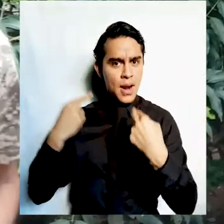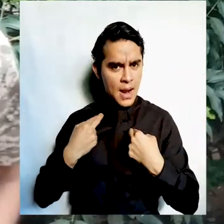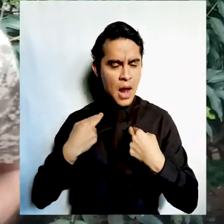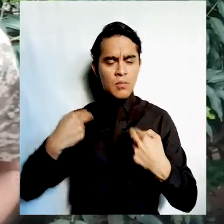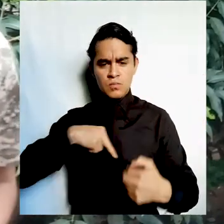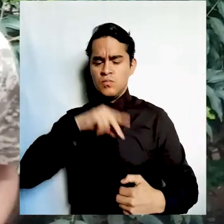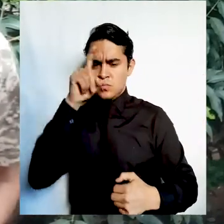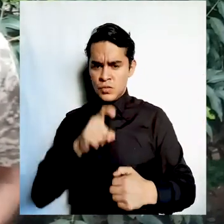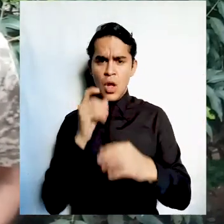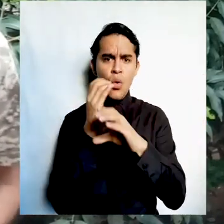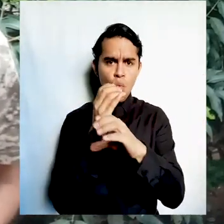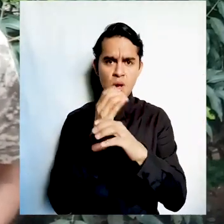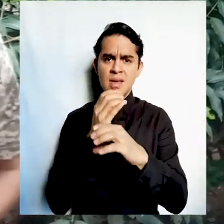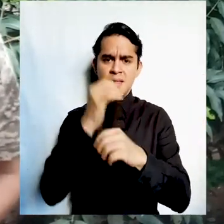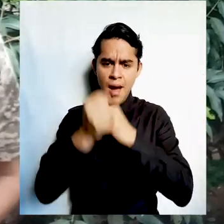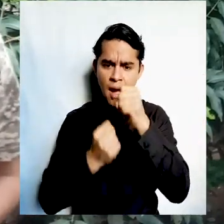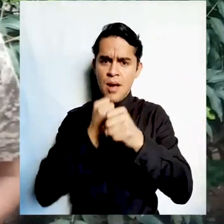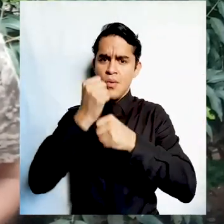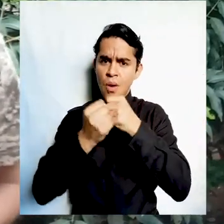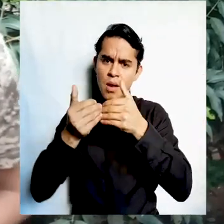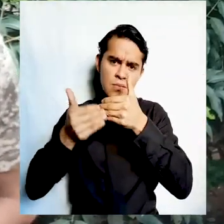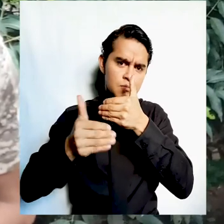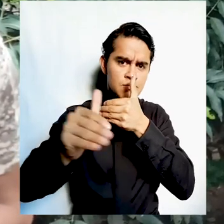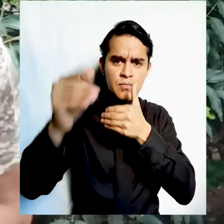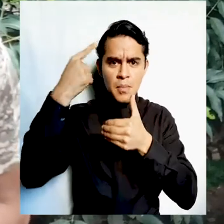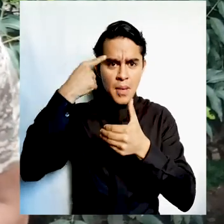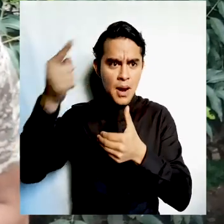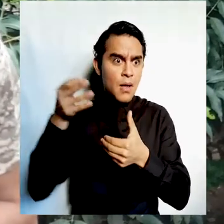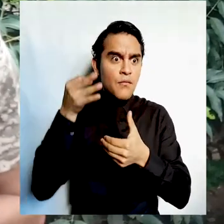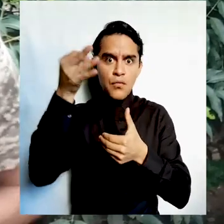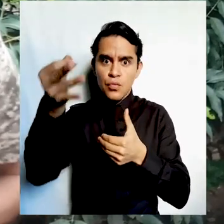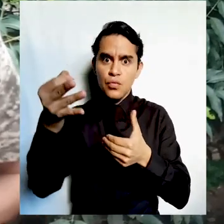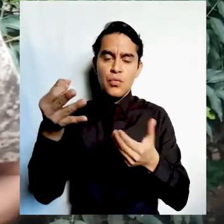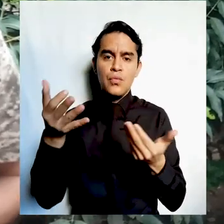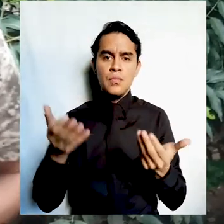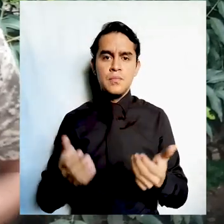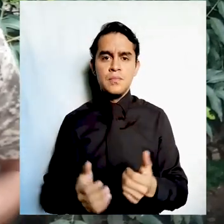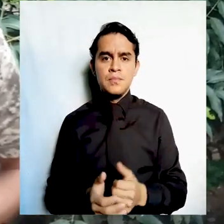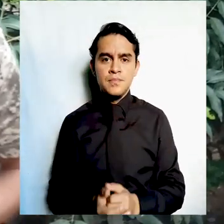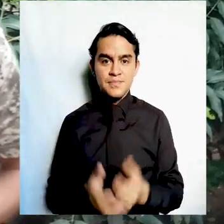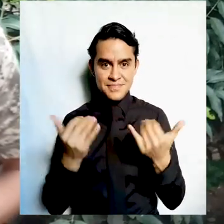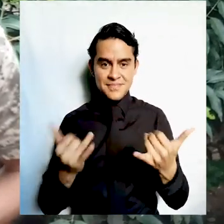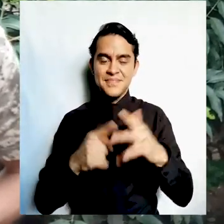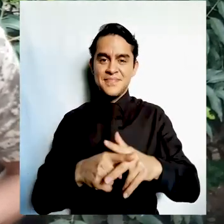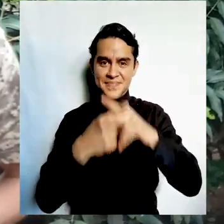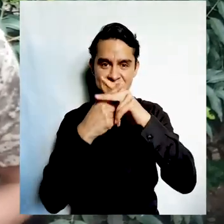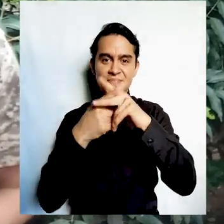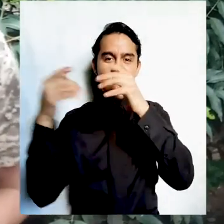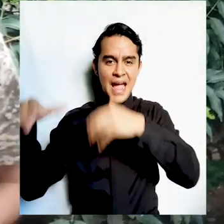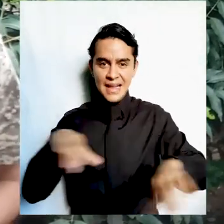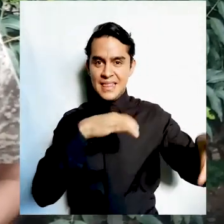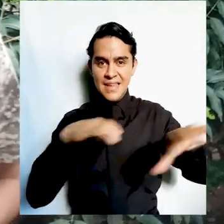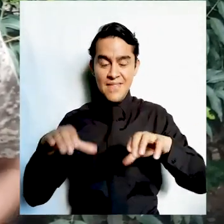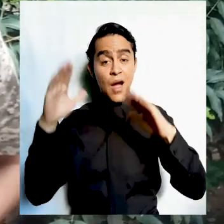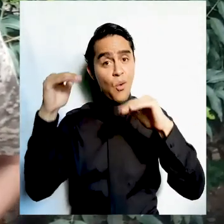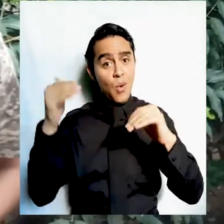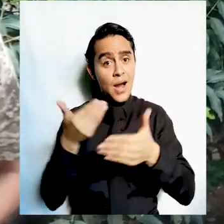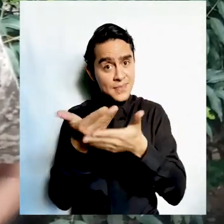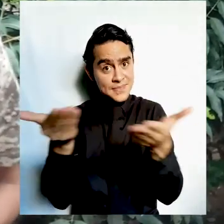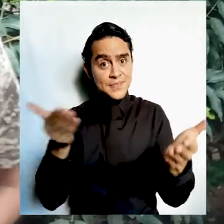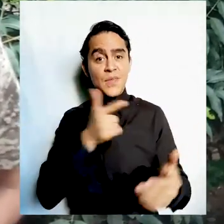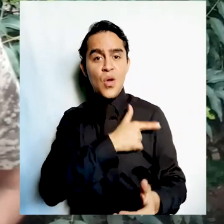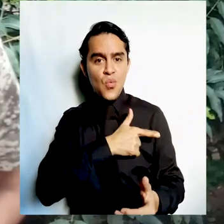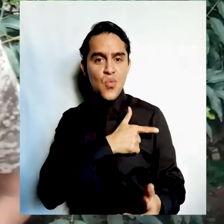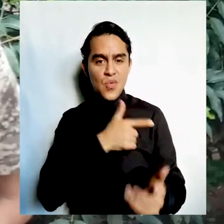para nuestras siguientes generaciones vamos a seguir con la actividad en sí y espero te guste el taller y sin más